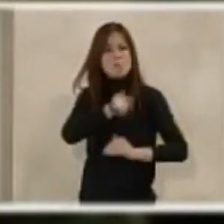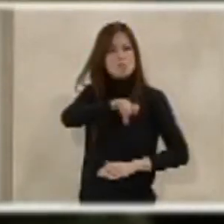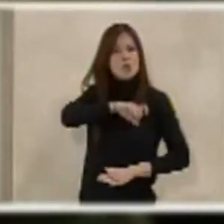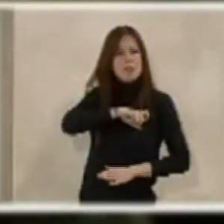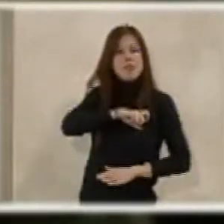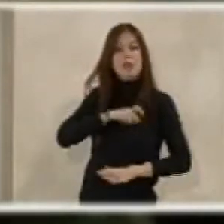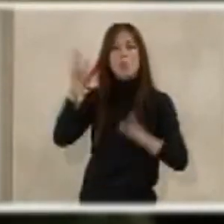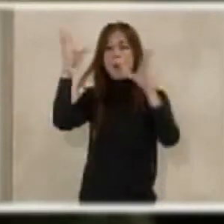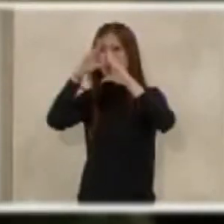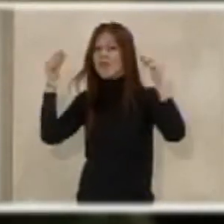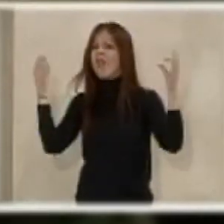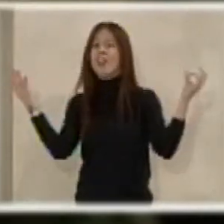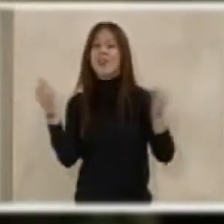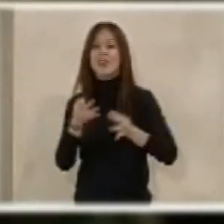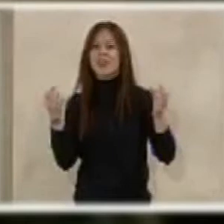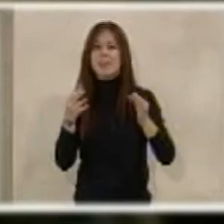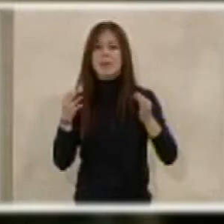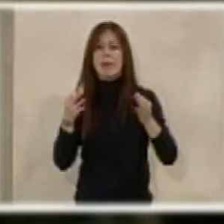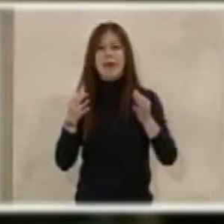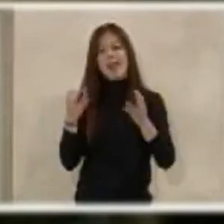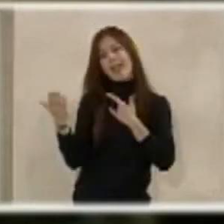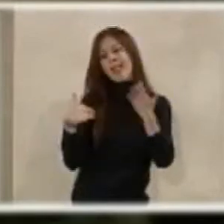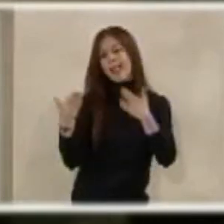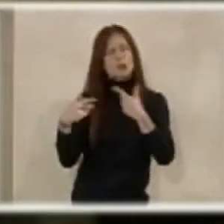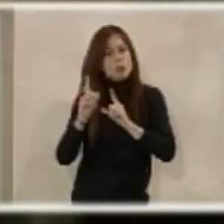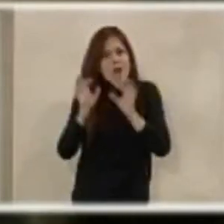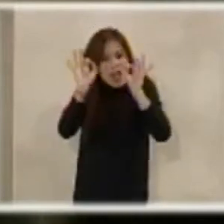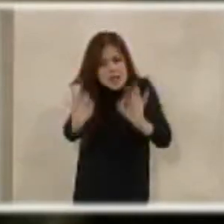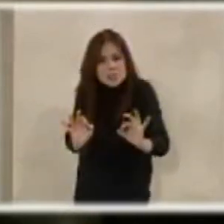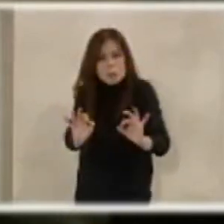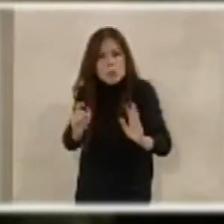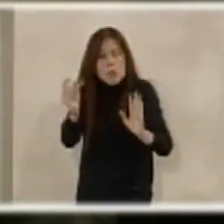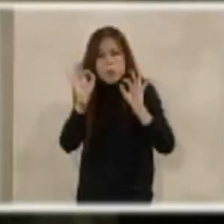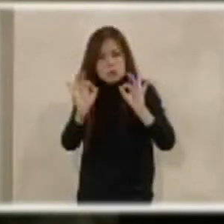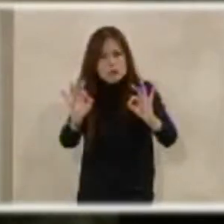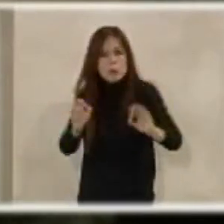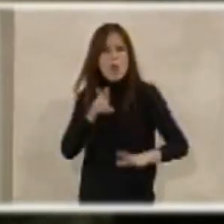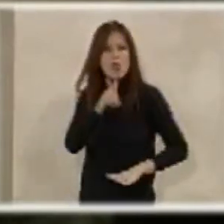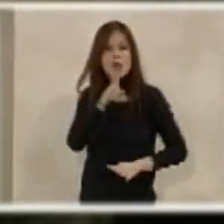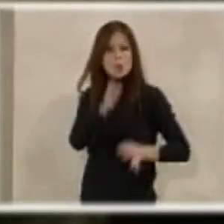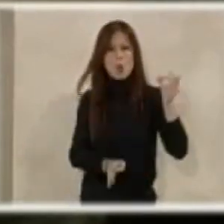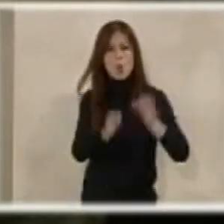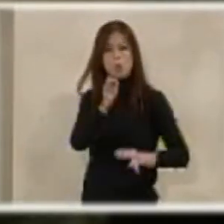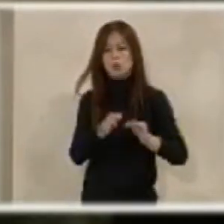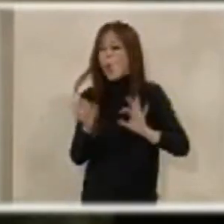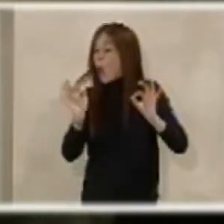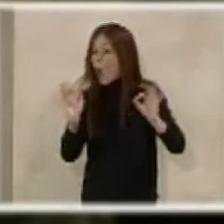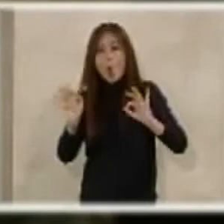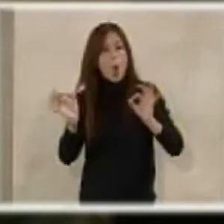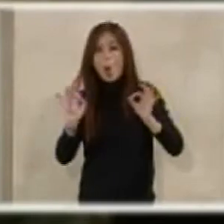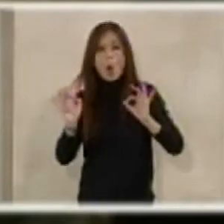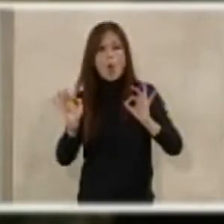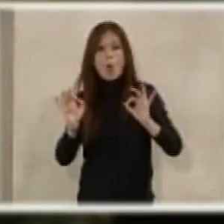policías y de la Guardia Civil no es algo negociable. O se tiene ese derecho justo o no